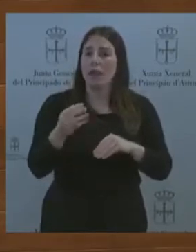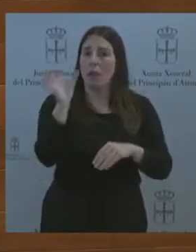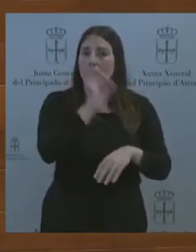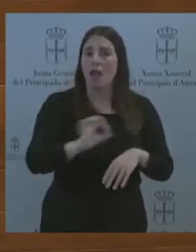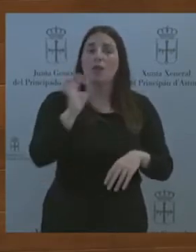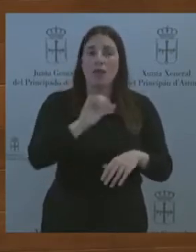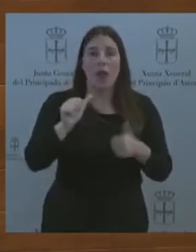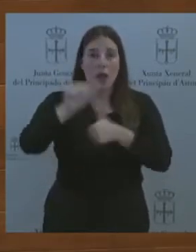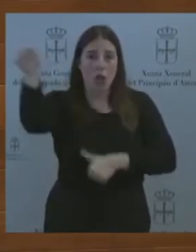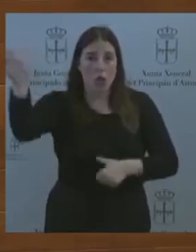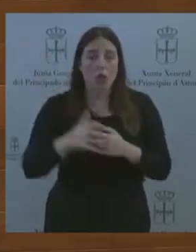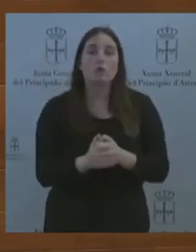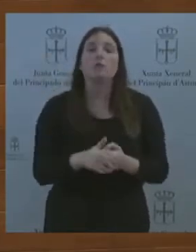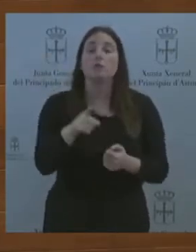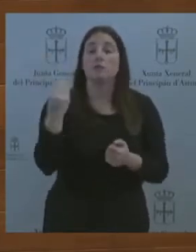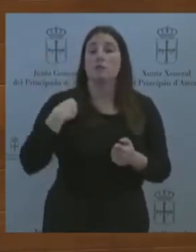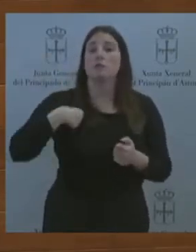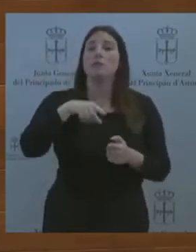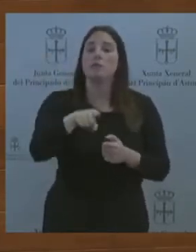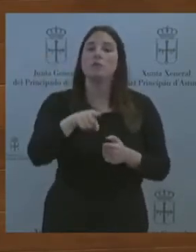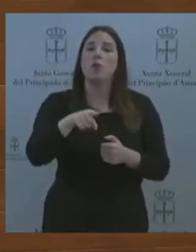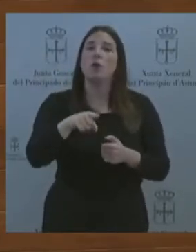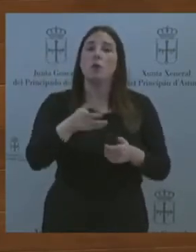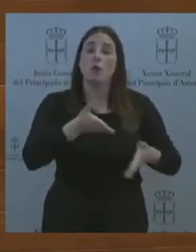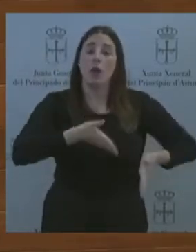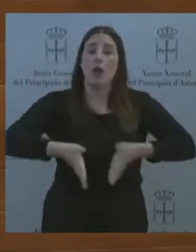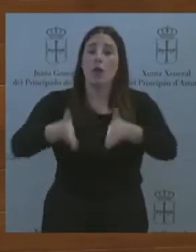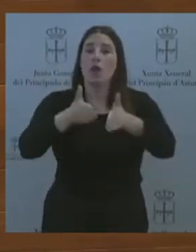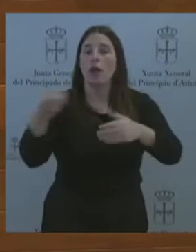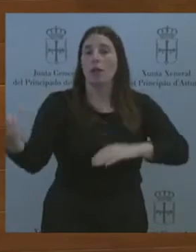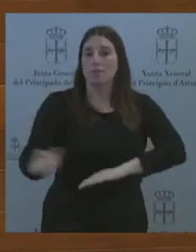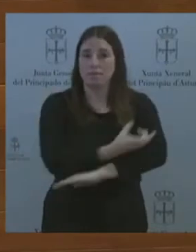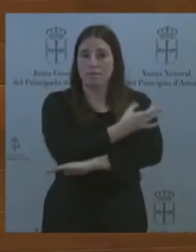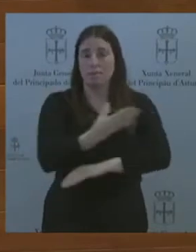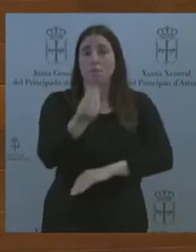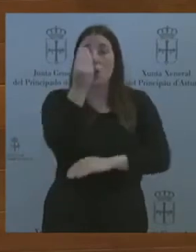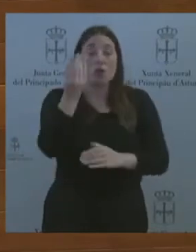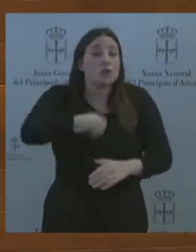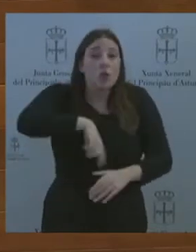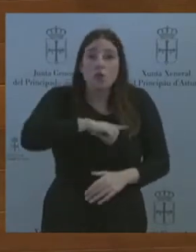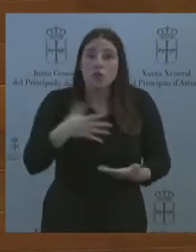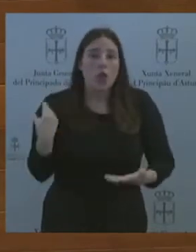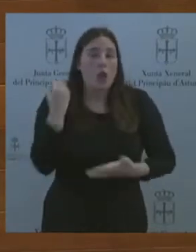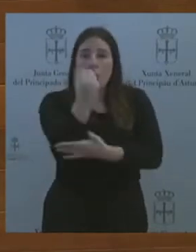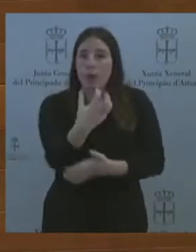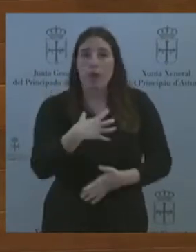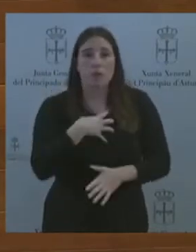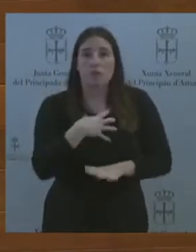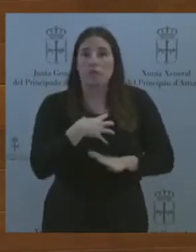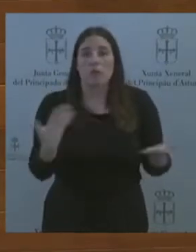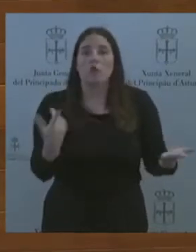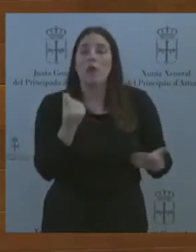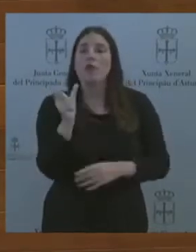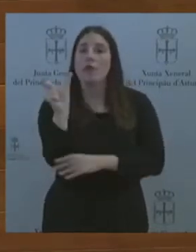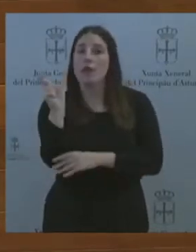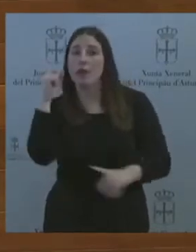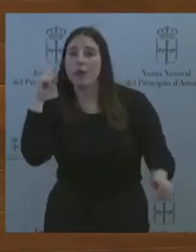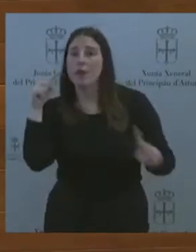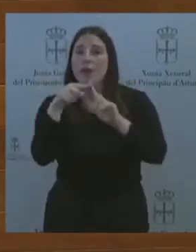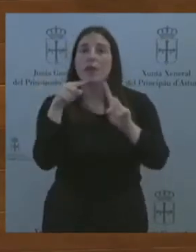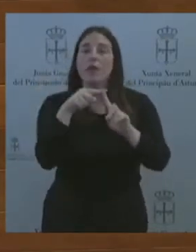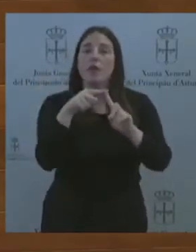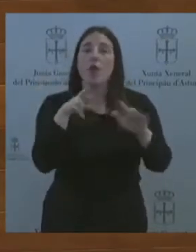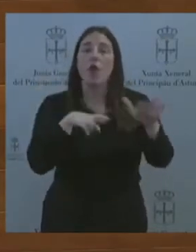autopistas ferroviarias. Señorías, no podemos apoyar, destinar partidas económicas, recursos tan necesitados por las